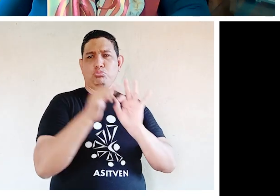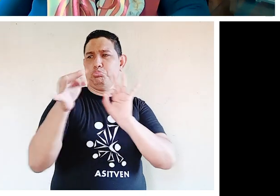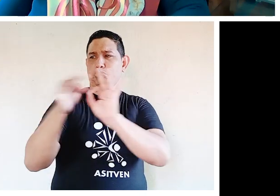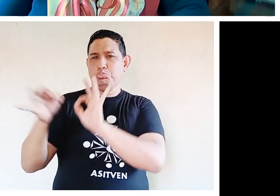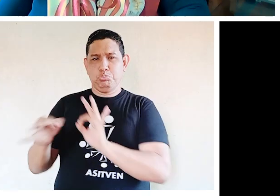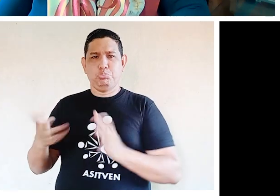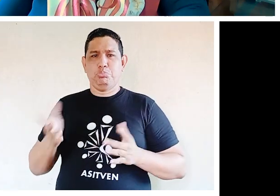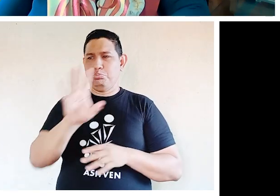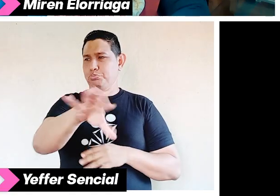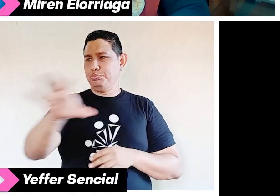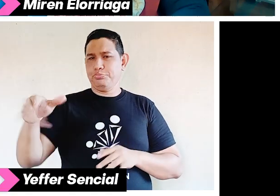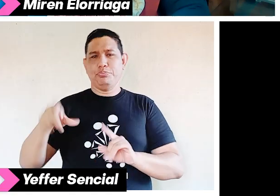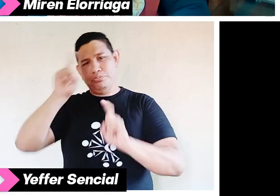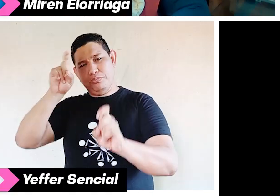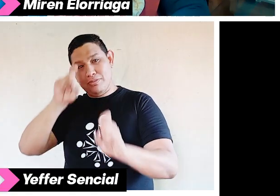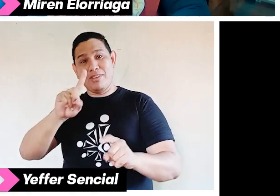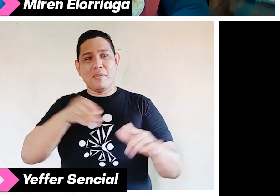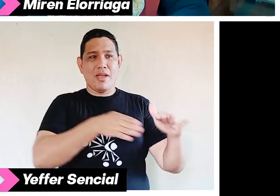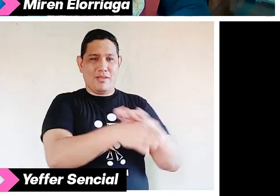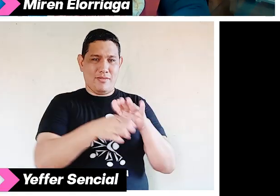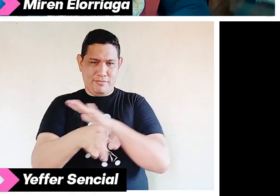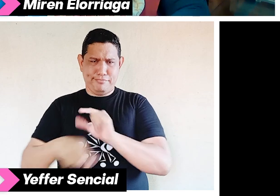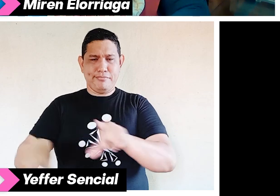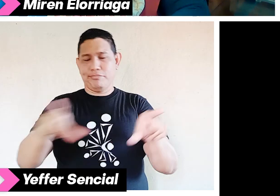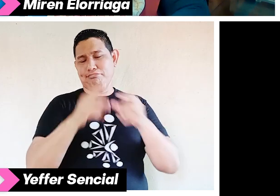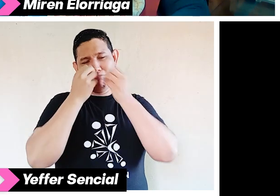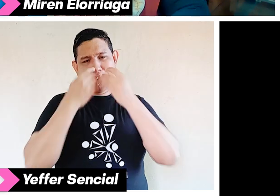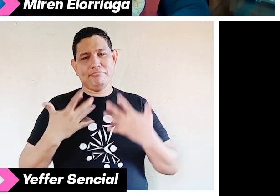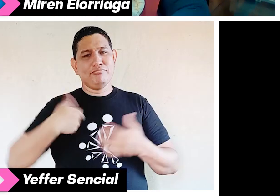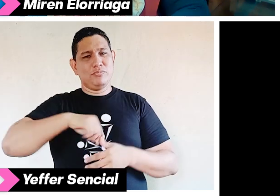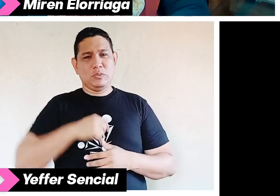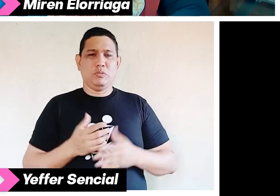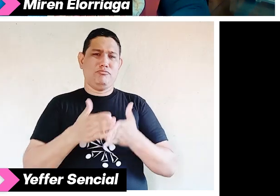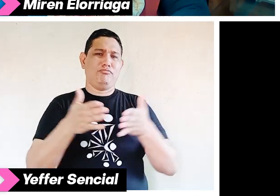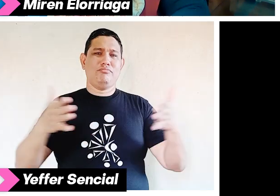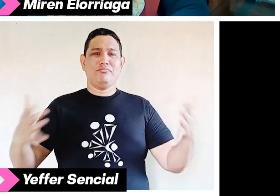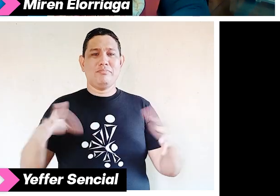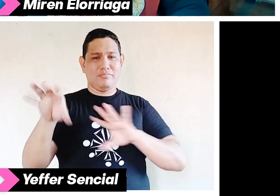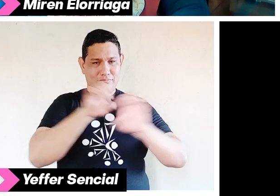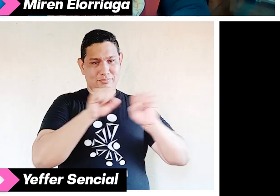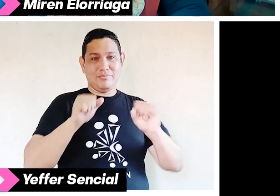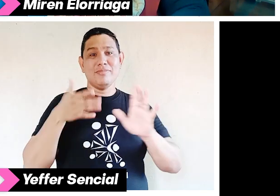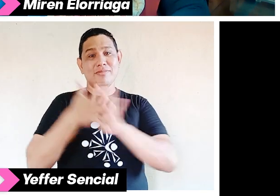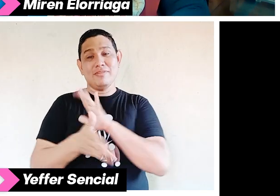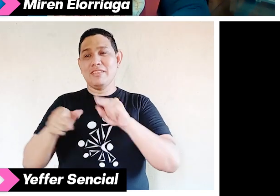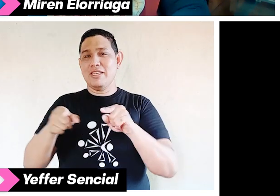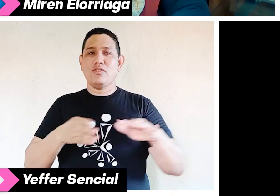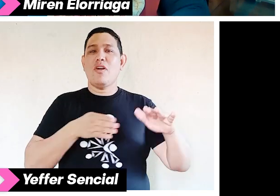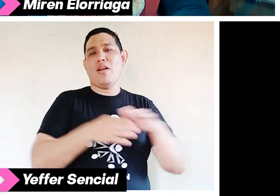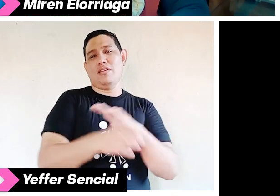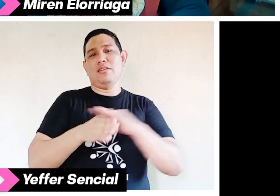accesibilidad al medio físico, pero, bueno, fuimos abarcando y entendiendo que la accesibilidad es